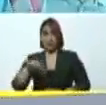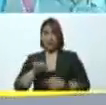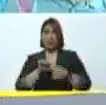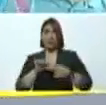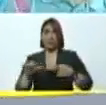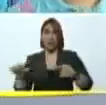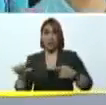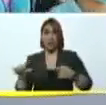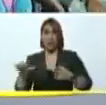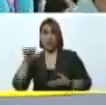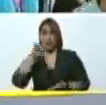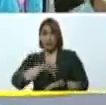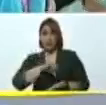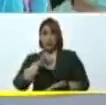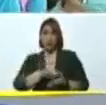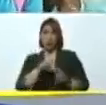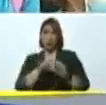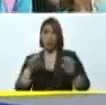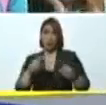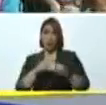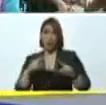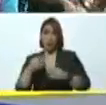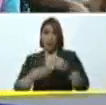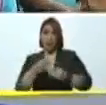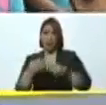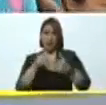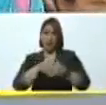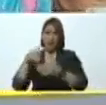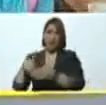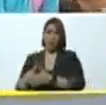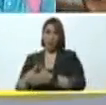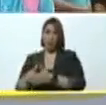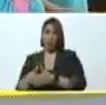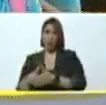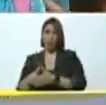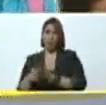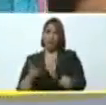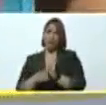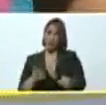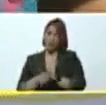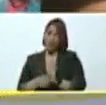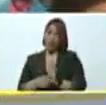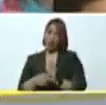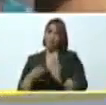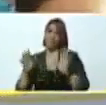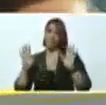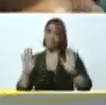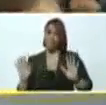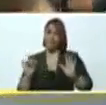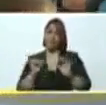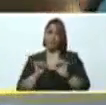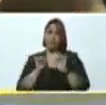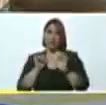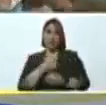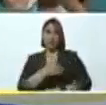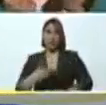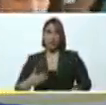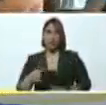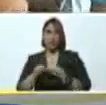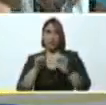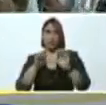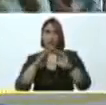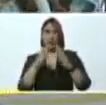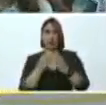los centros educativos para las elecciones. Así es. Verdad, Vale, a los muchachos que querían seguir sus clases. Qué bonito, mira,